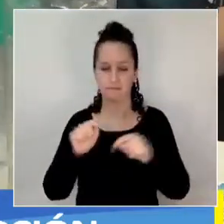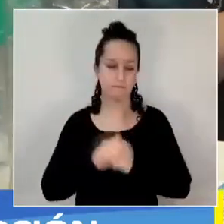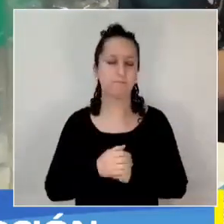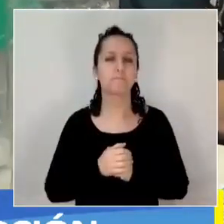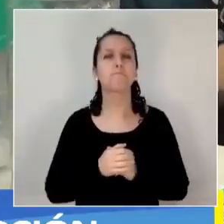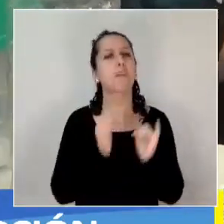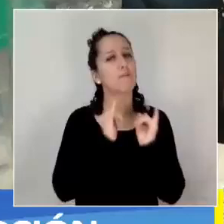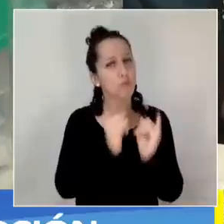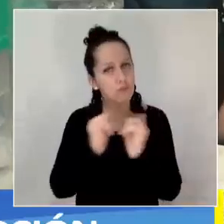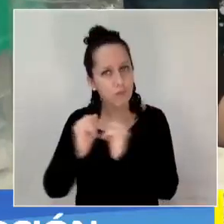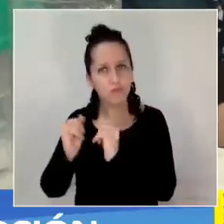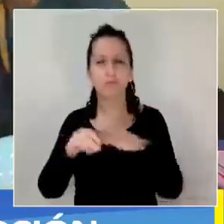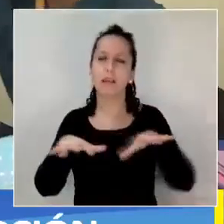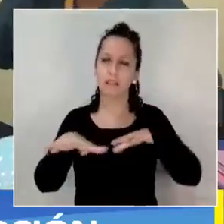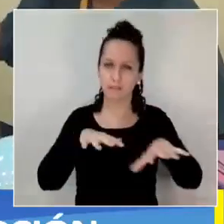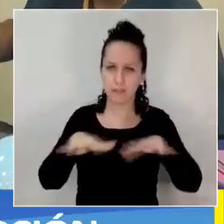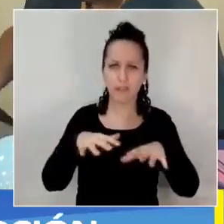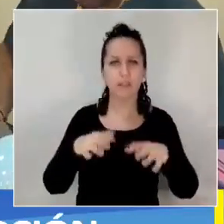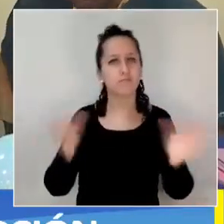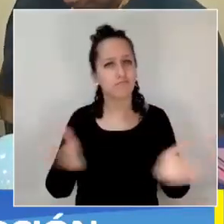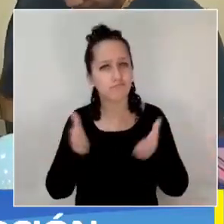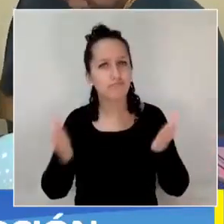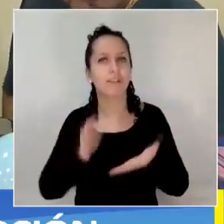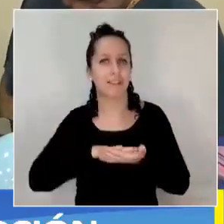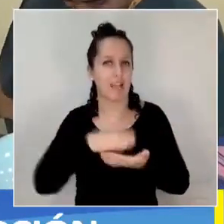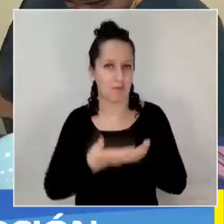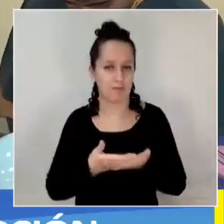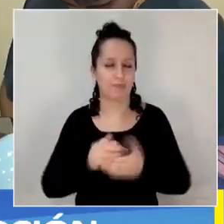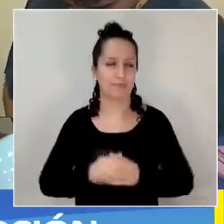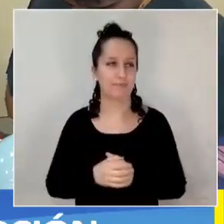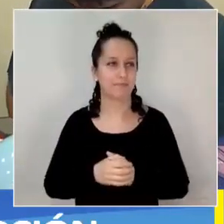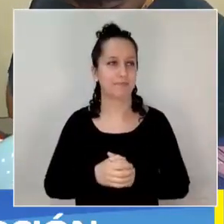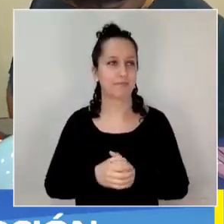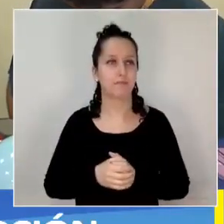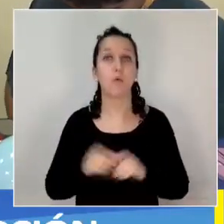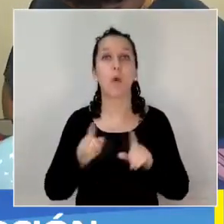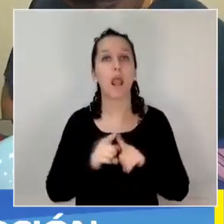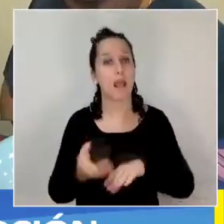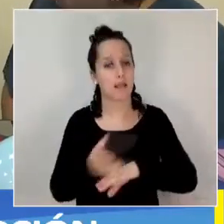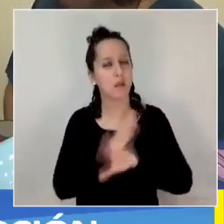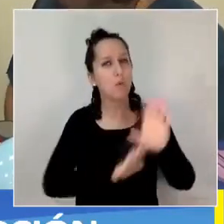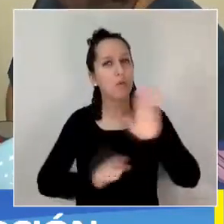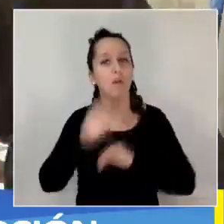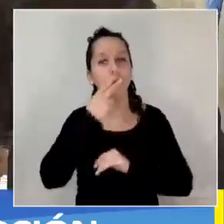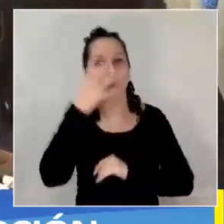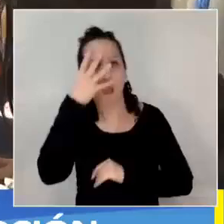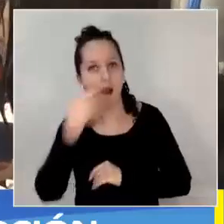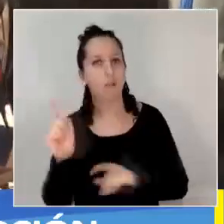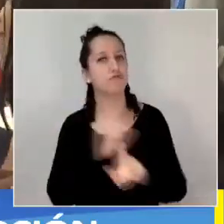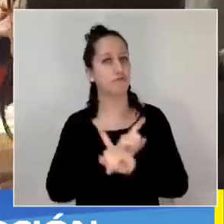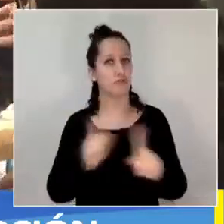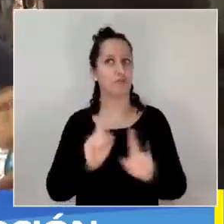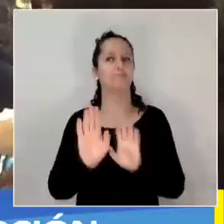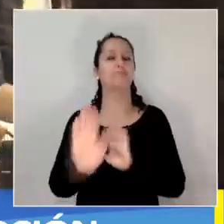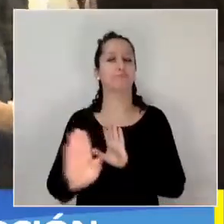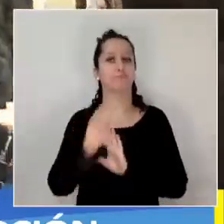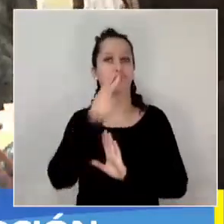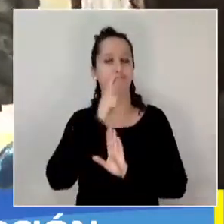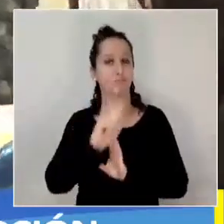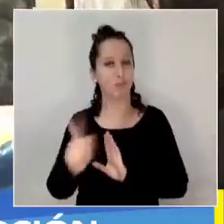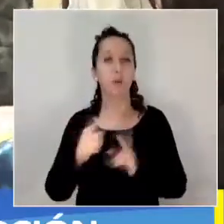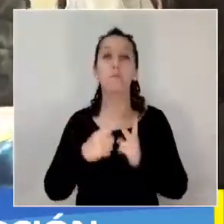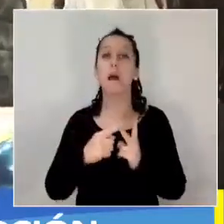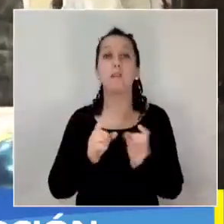informativa con una serie de actividades de promoción de la salud, centradas en la prevención del tabaquismo y la concienciación